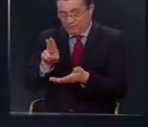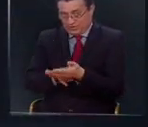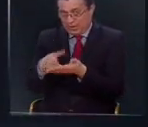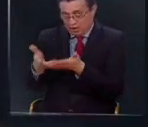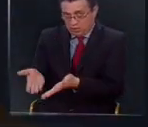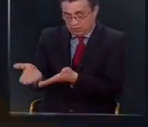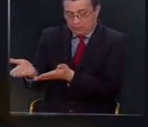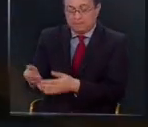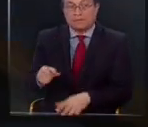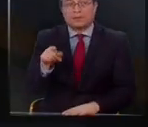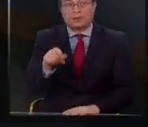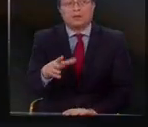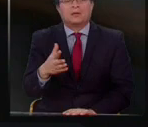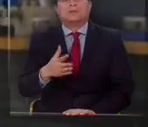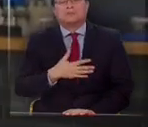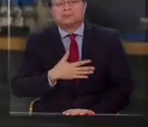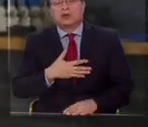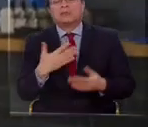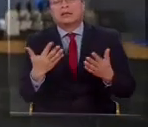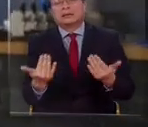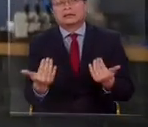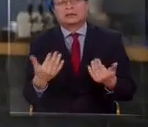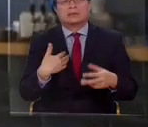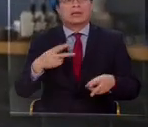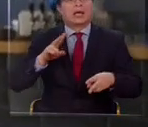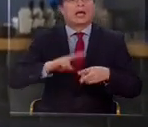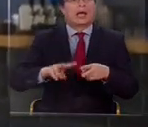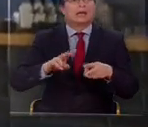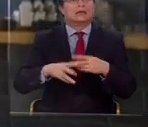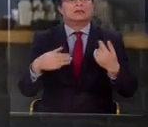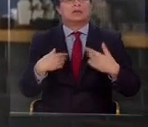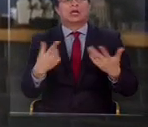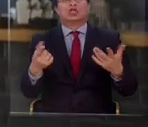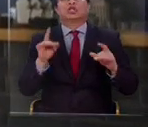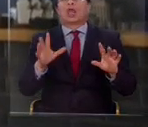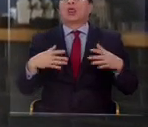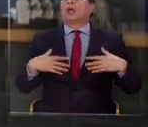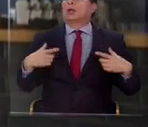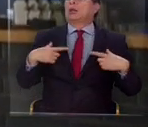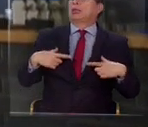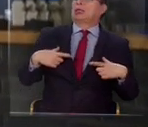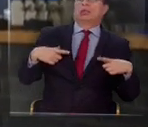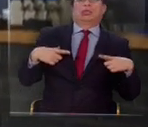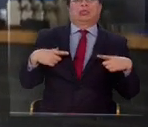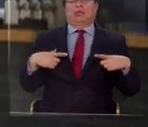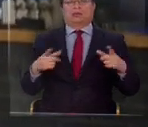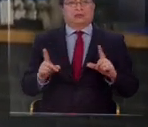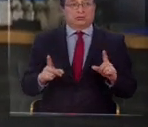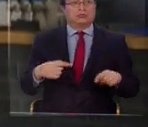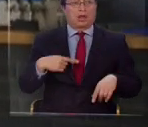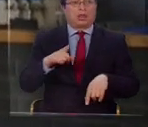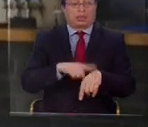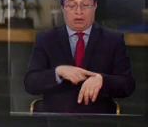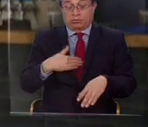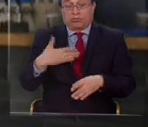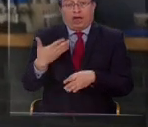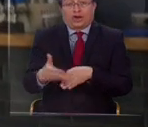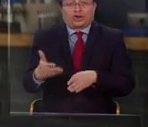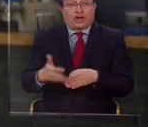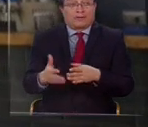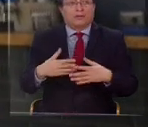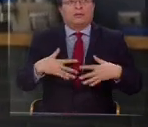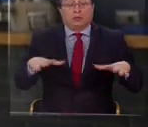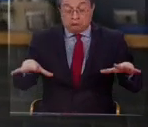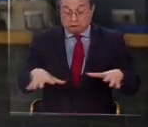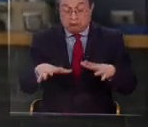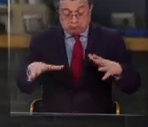Tengo una necesidad de hacer algo en estos momentos, no quedarme paralizada, porque tiempo tenemos y las